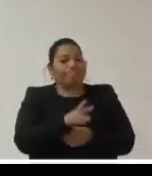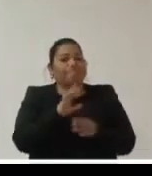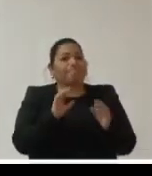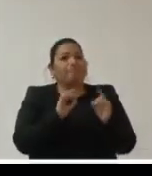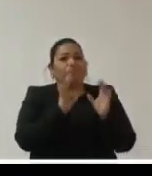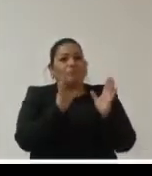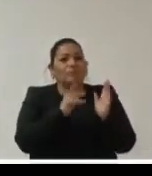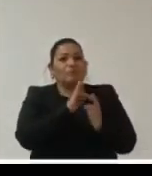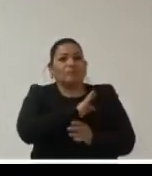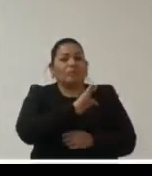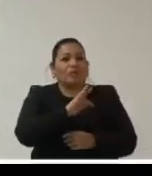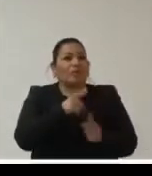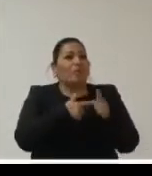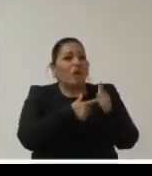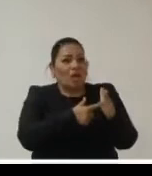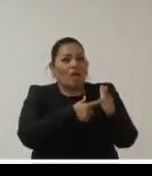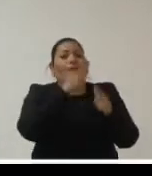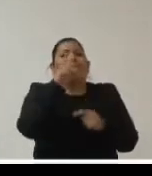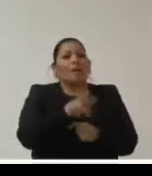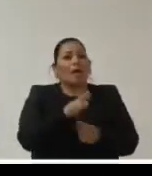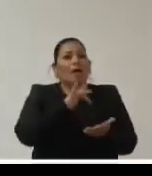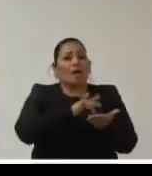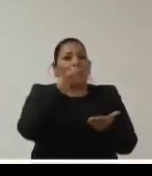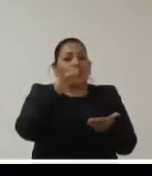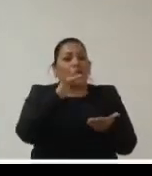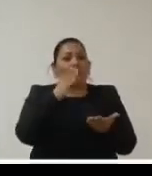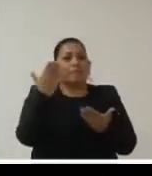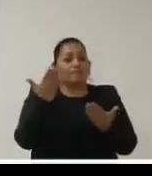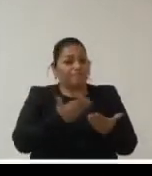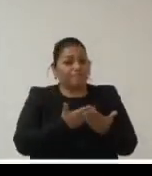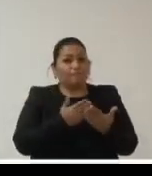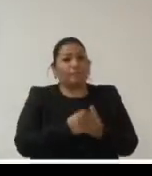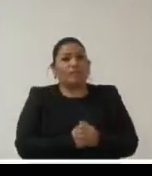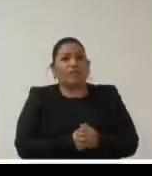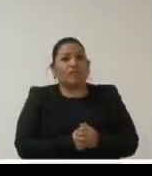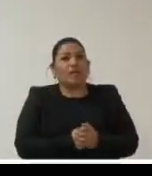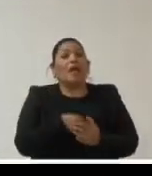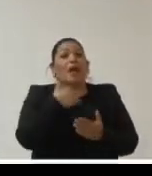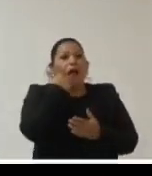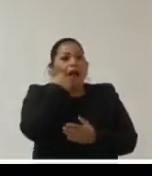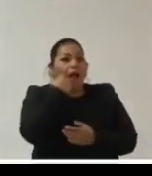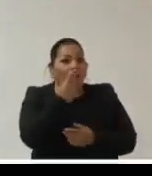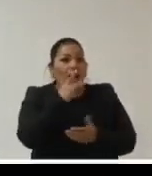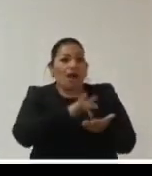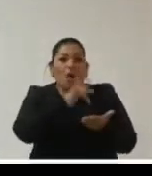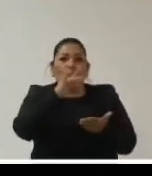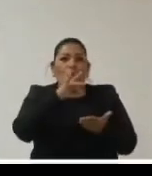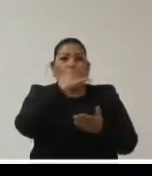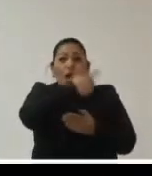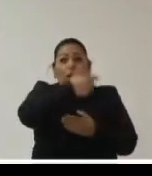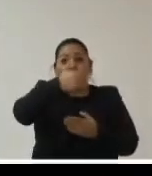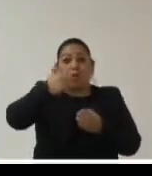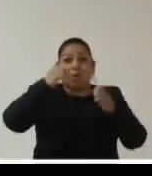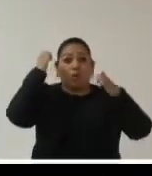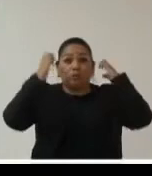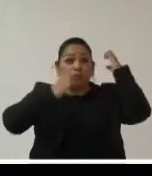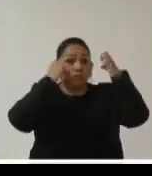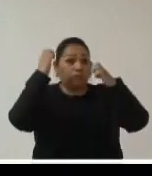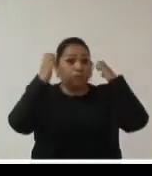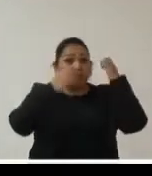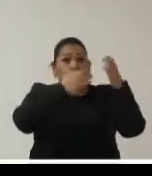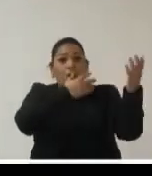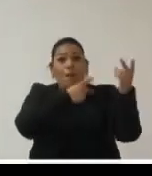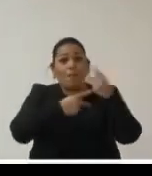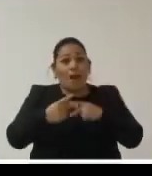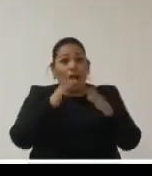no sería posible así es que de verdad agradecemos la presencia y quiero agradecer la de todos los ponentes los que estuvieron